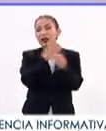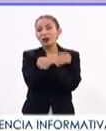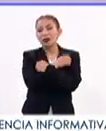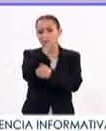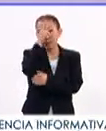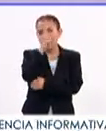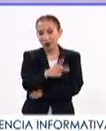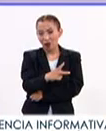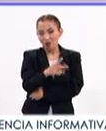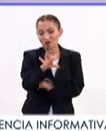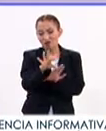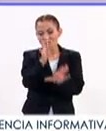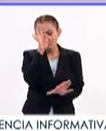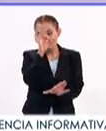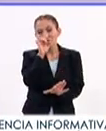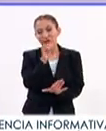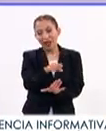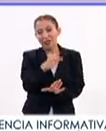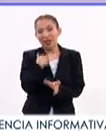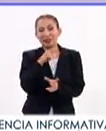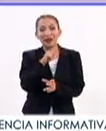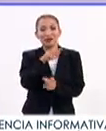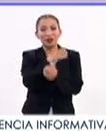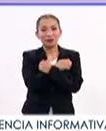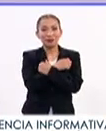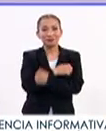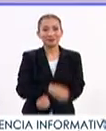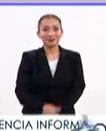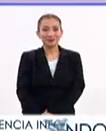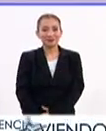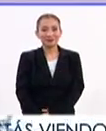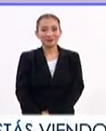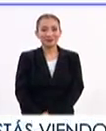de Educación de México, por supuesto, en Televisión Educativa.